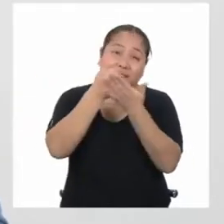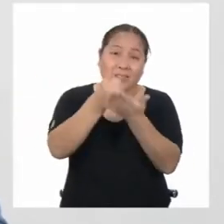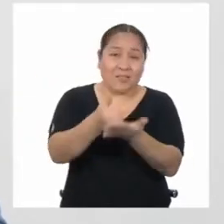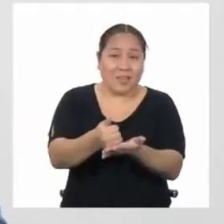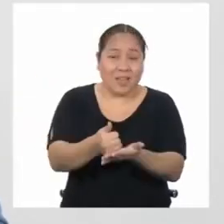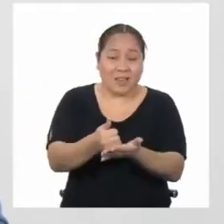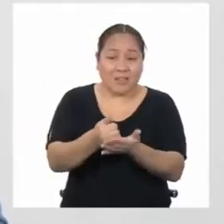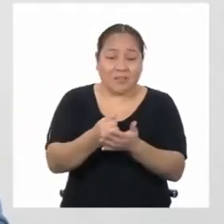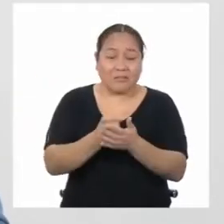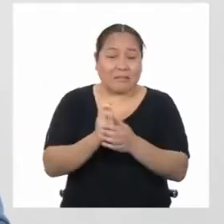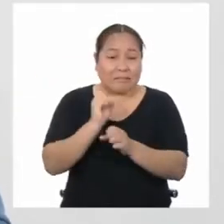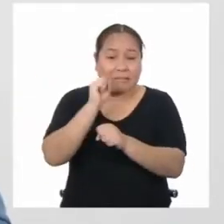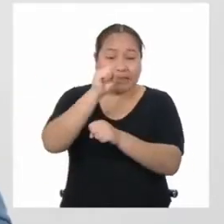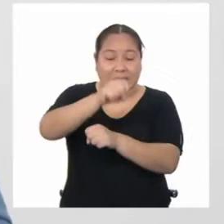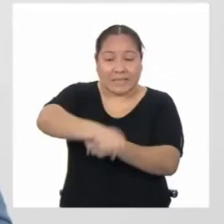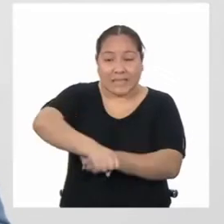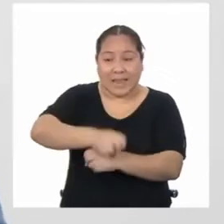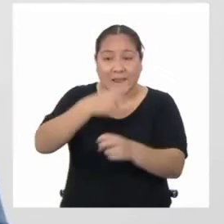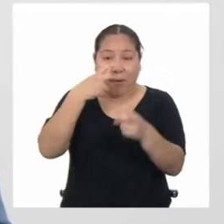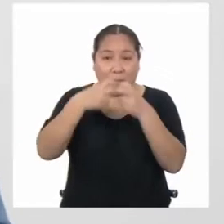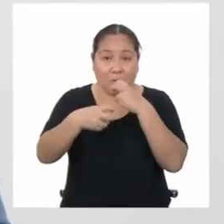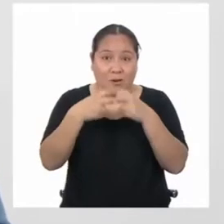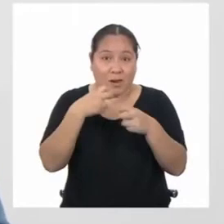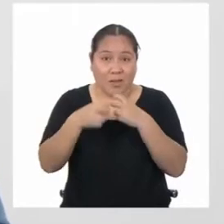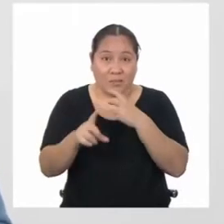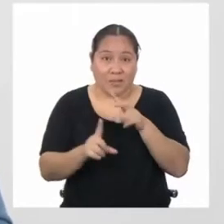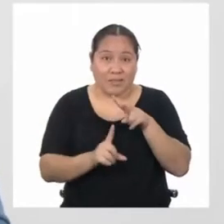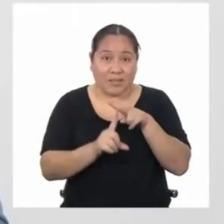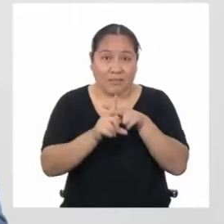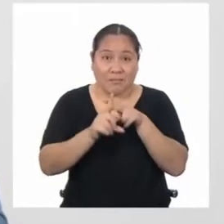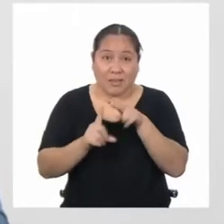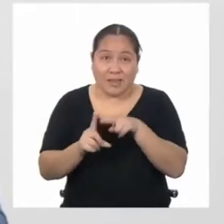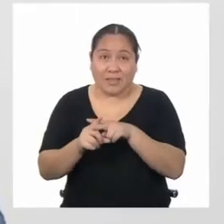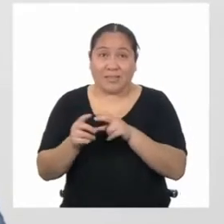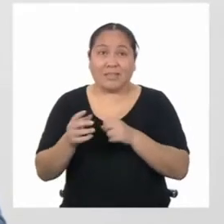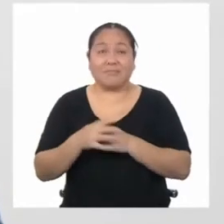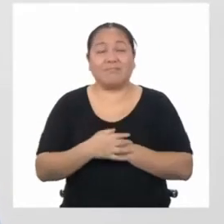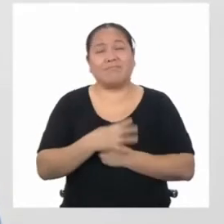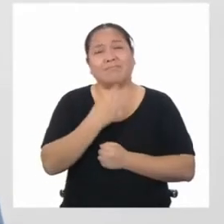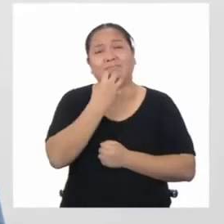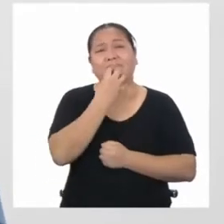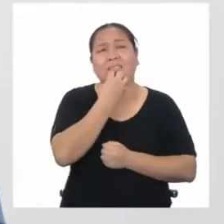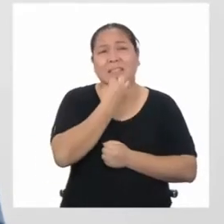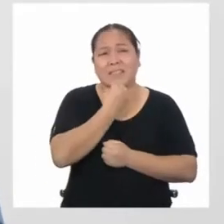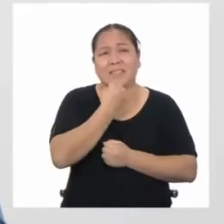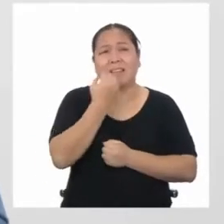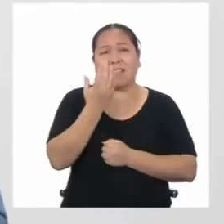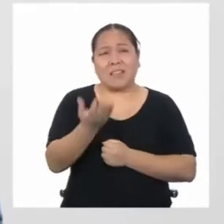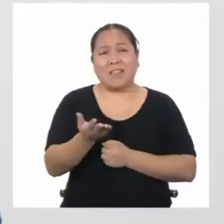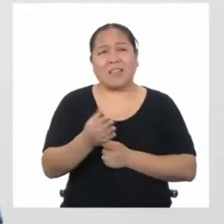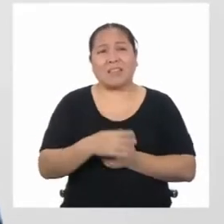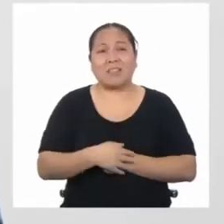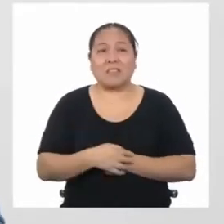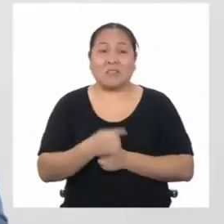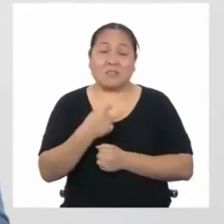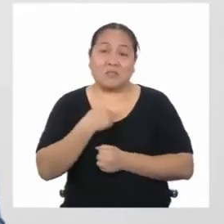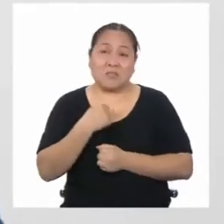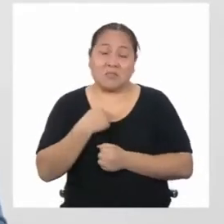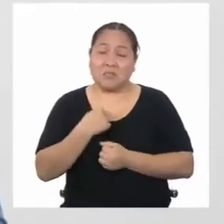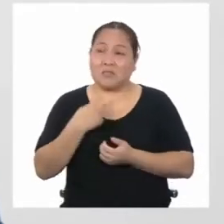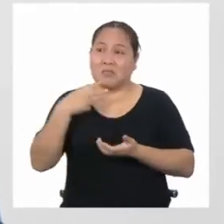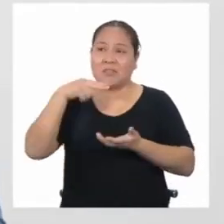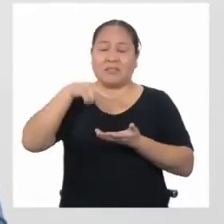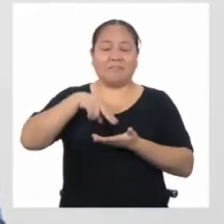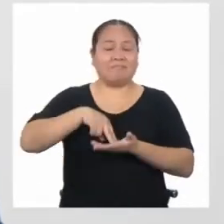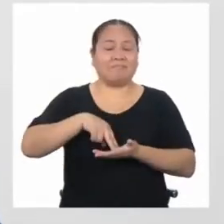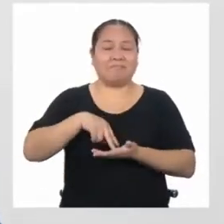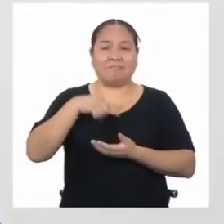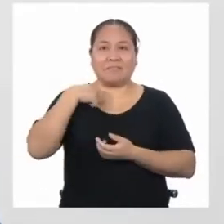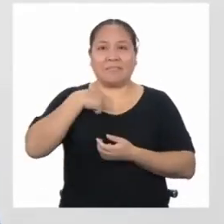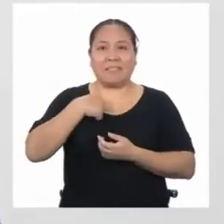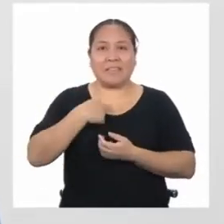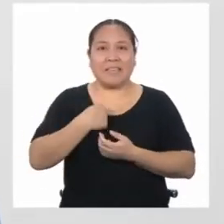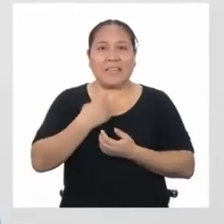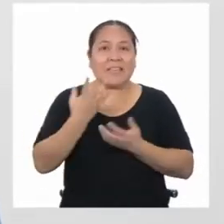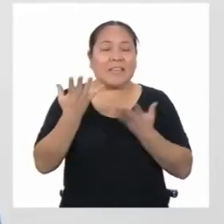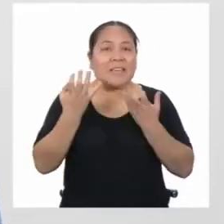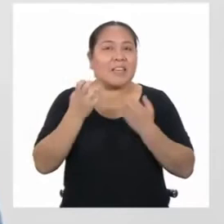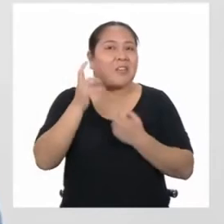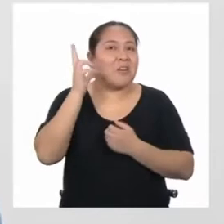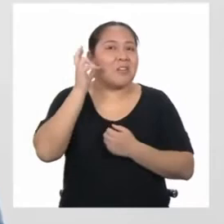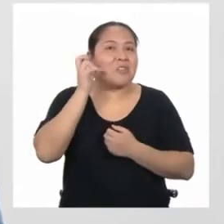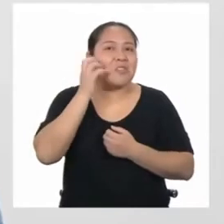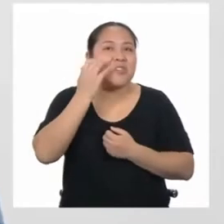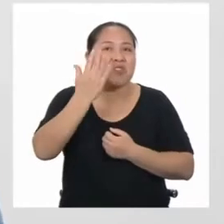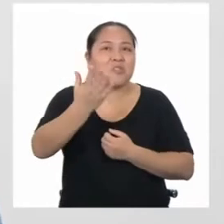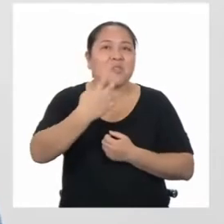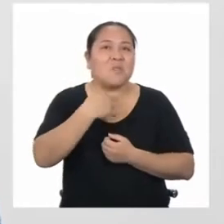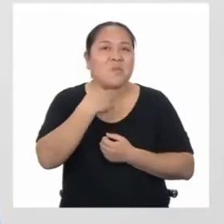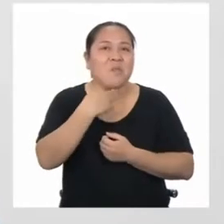dificultades que aparecen al momento. Extraño es. Así que aquí estoy muerta de ganas de escuchar sus voces